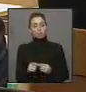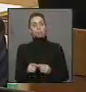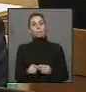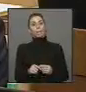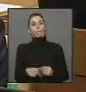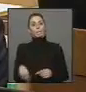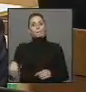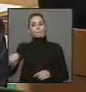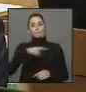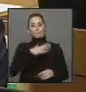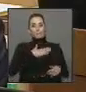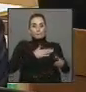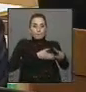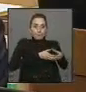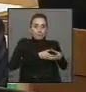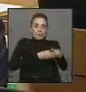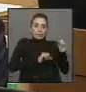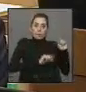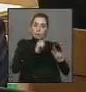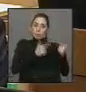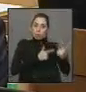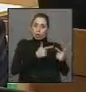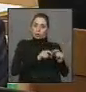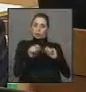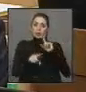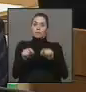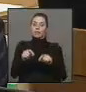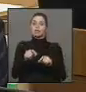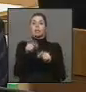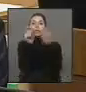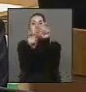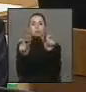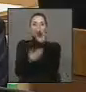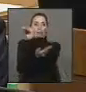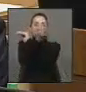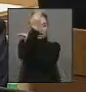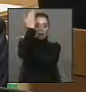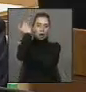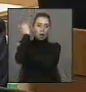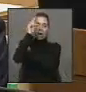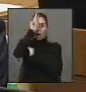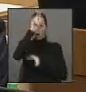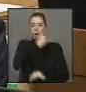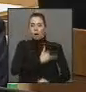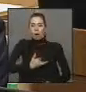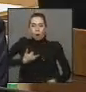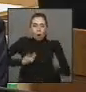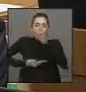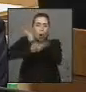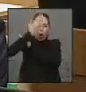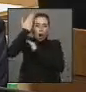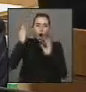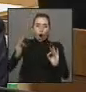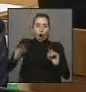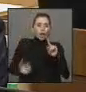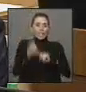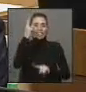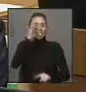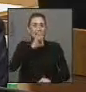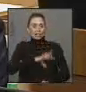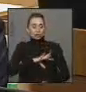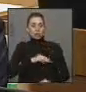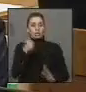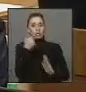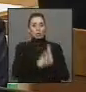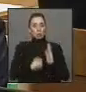sector político, están quienes hemos defendido siempre a nuestros pueblos originarios, quienes hemos luchado duramente,